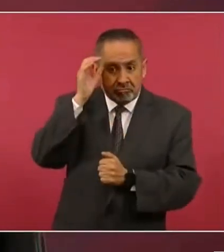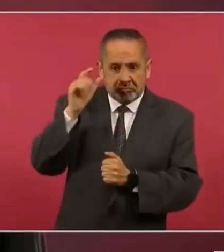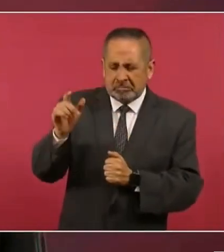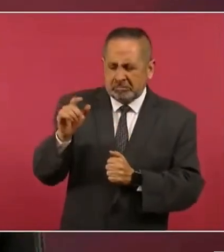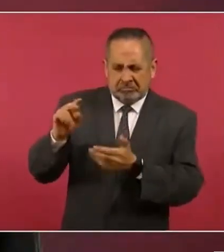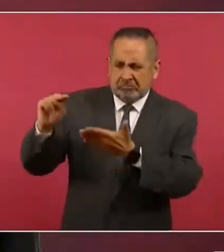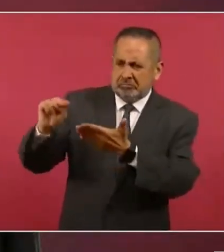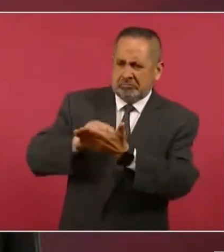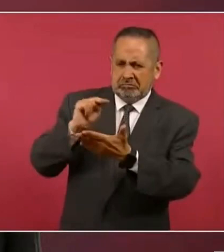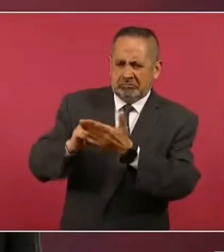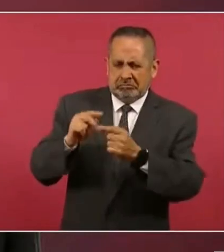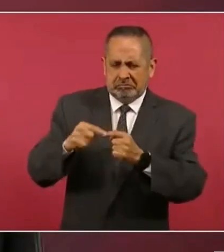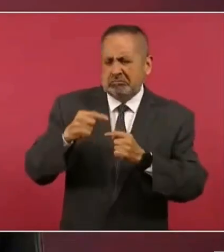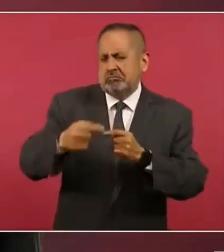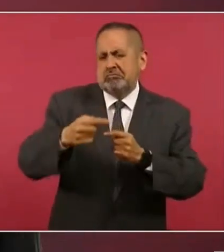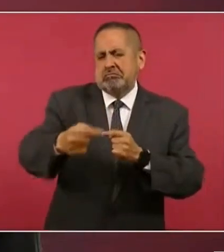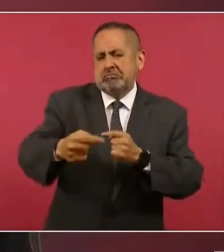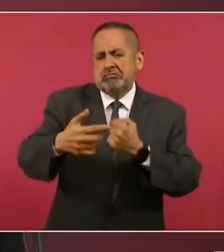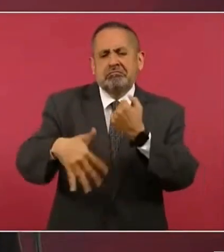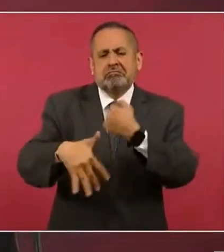que a los 15 días